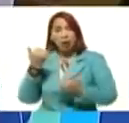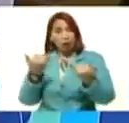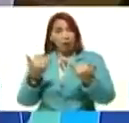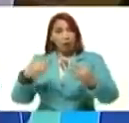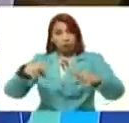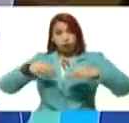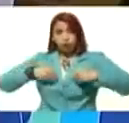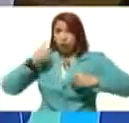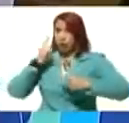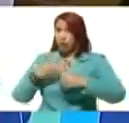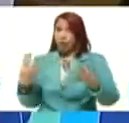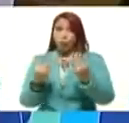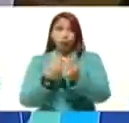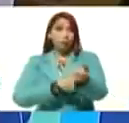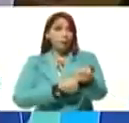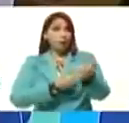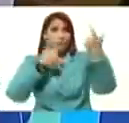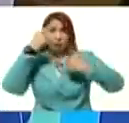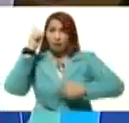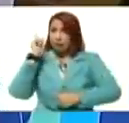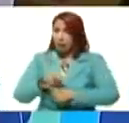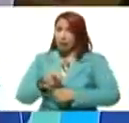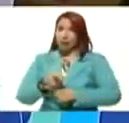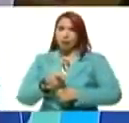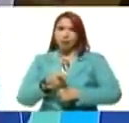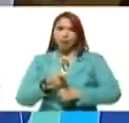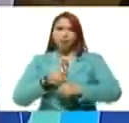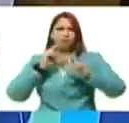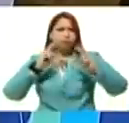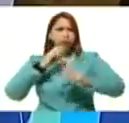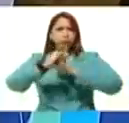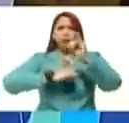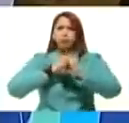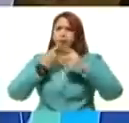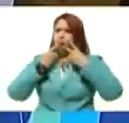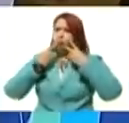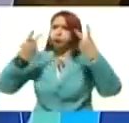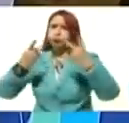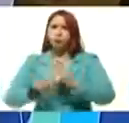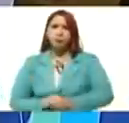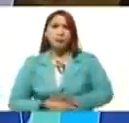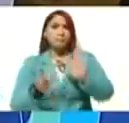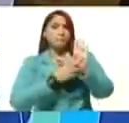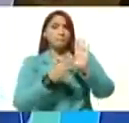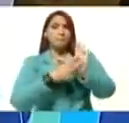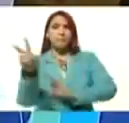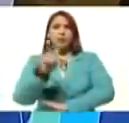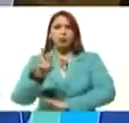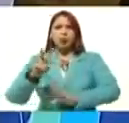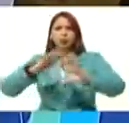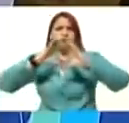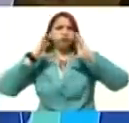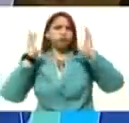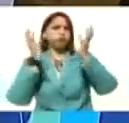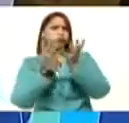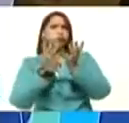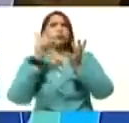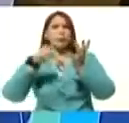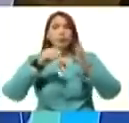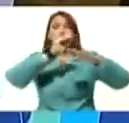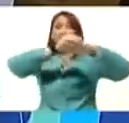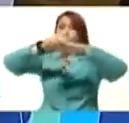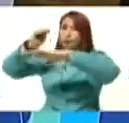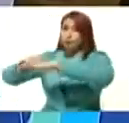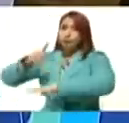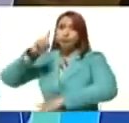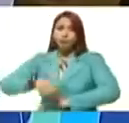junto a Adán las riendas internacionales para llevar la verdad de Venezuela al mundo, para convocar